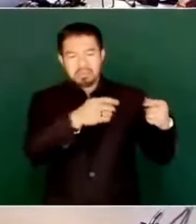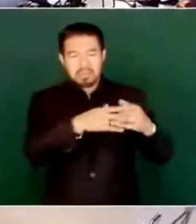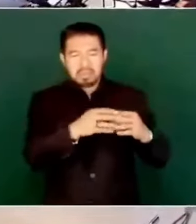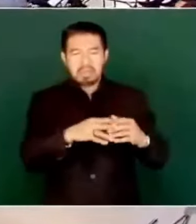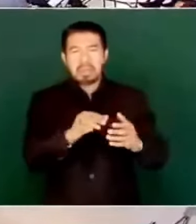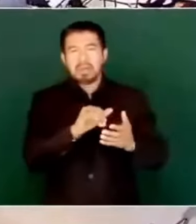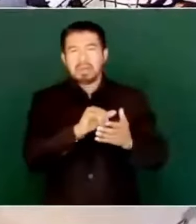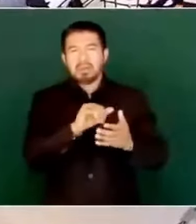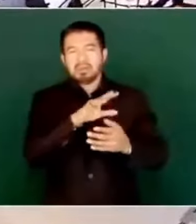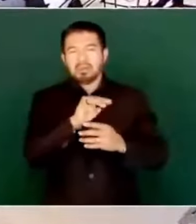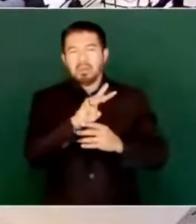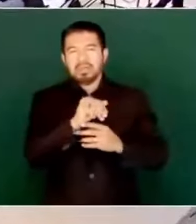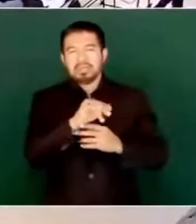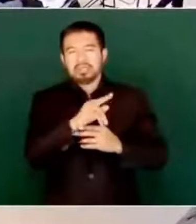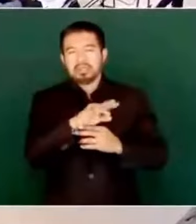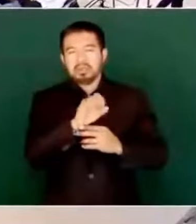Washington,